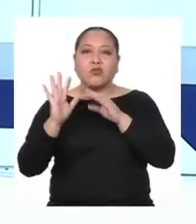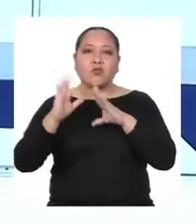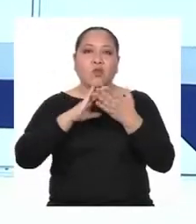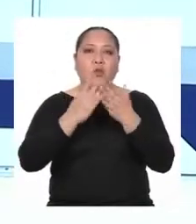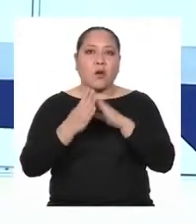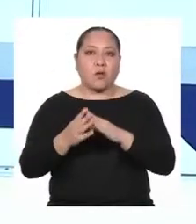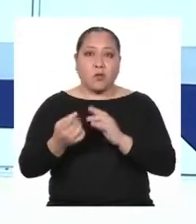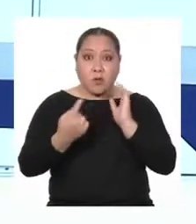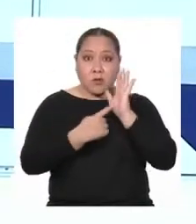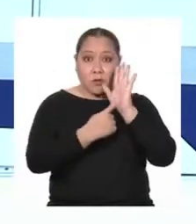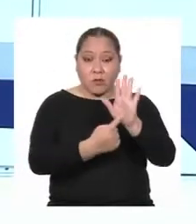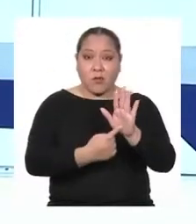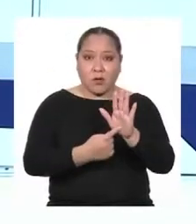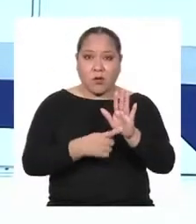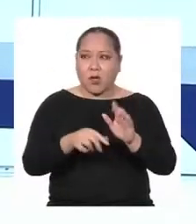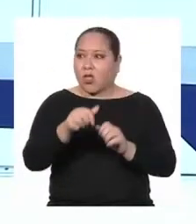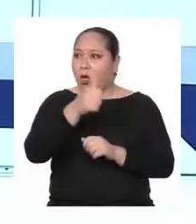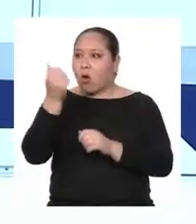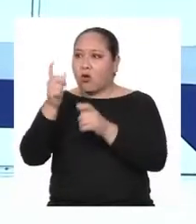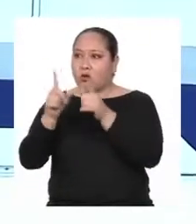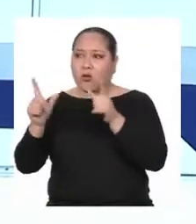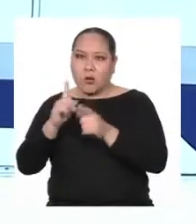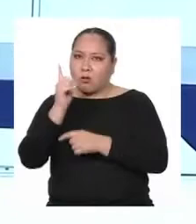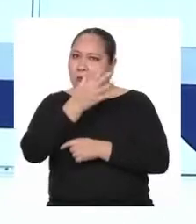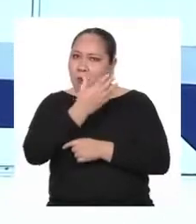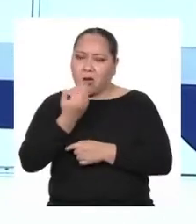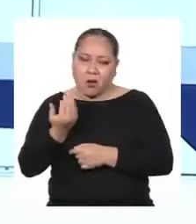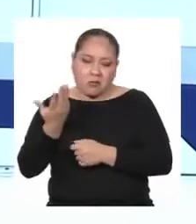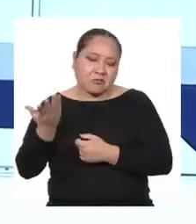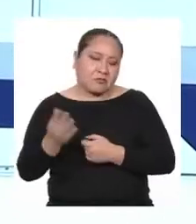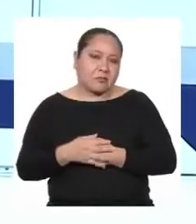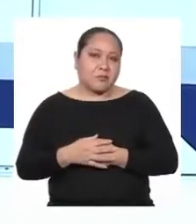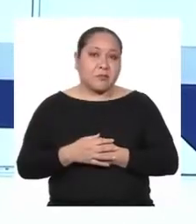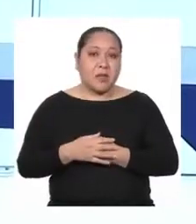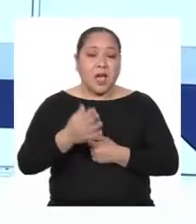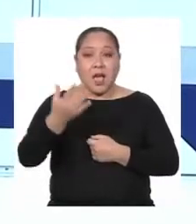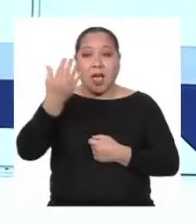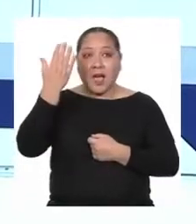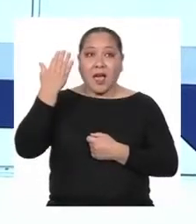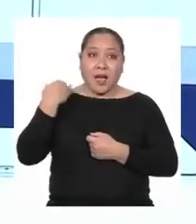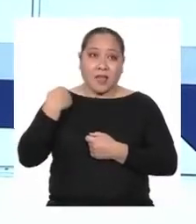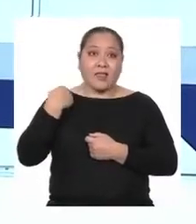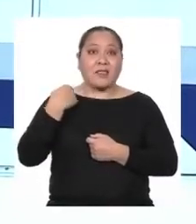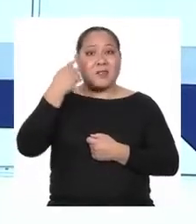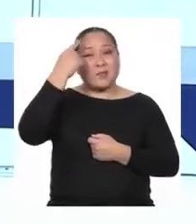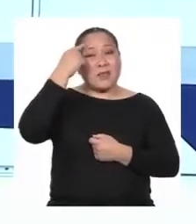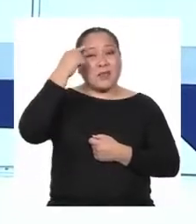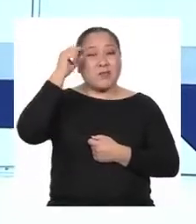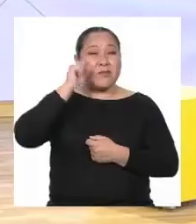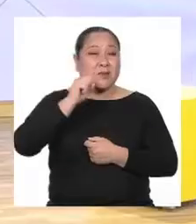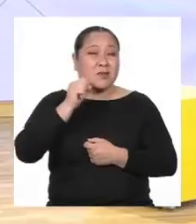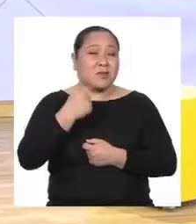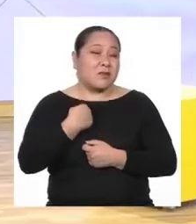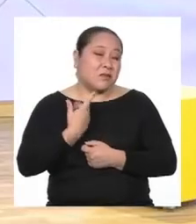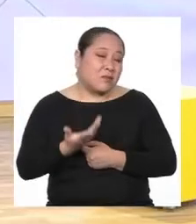que lo importado no es necesariamente mejor Pero hubo un tiempo en el que así lo pensé